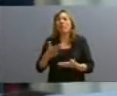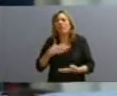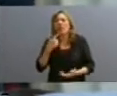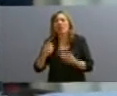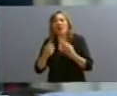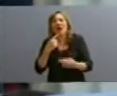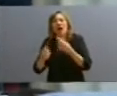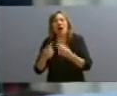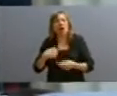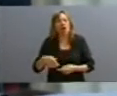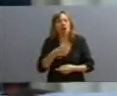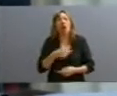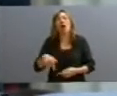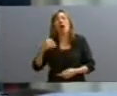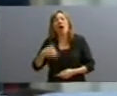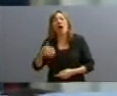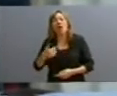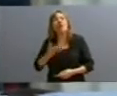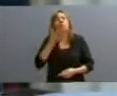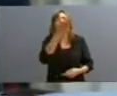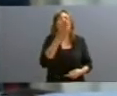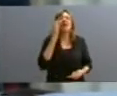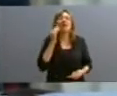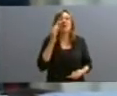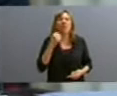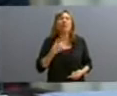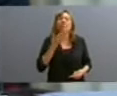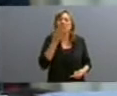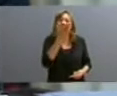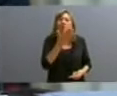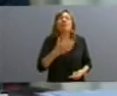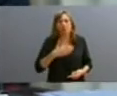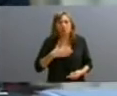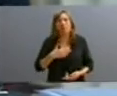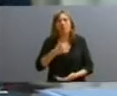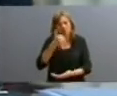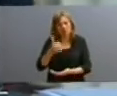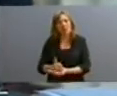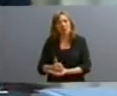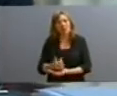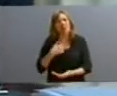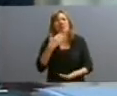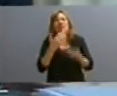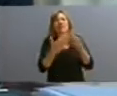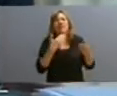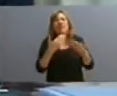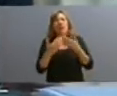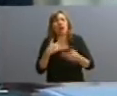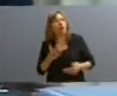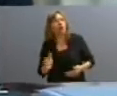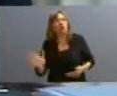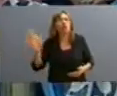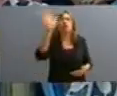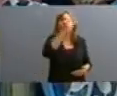Argentina vuelve a reclamarle al Reino Unido una vez más aquí en representación de todas las provincias